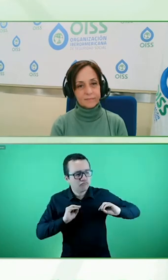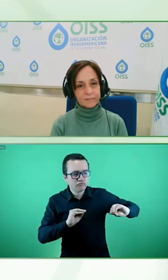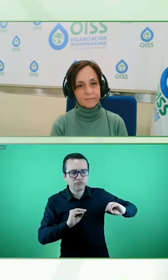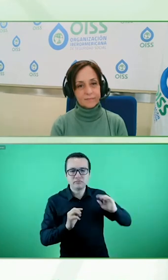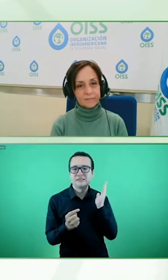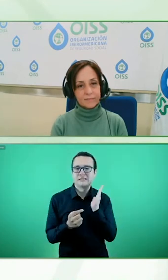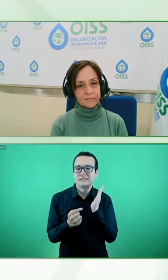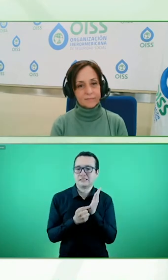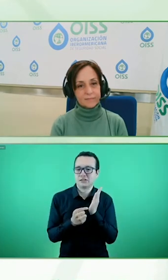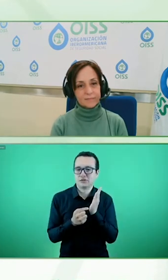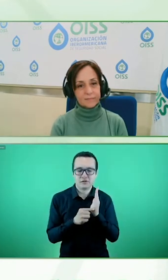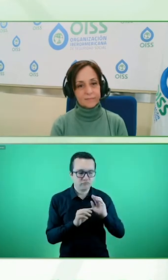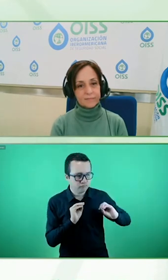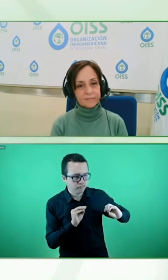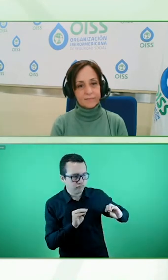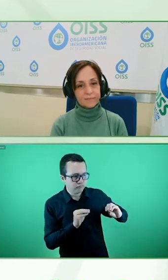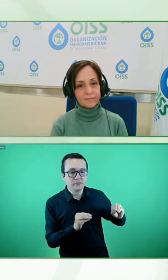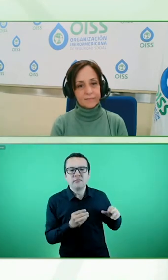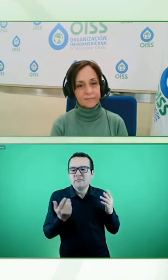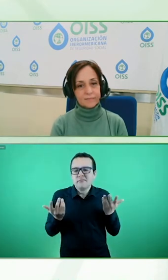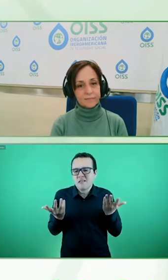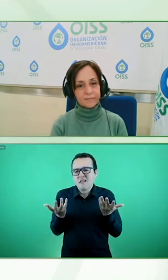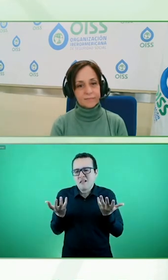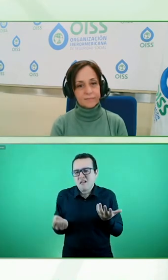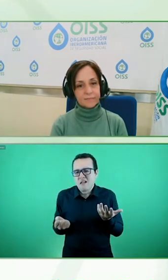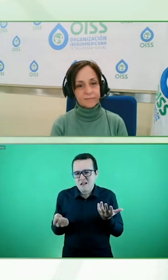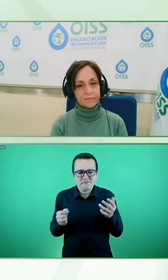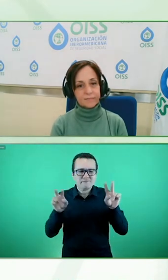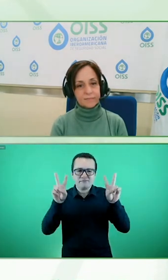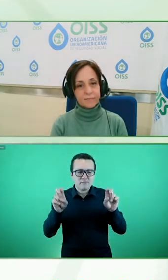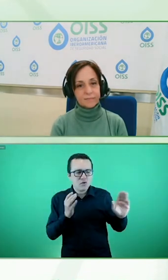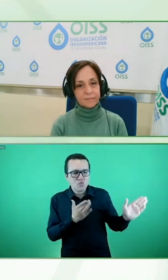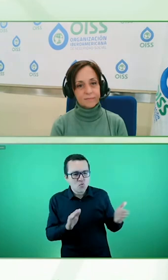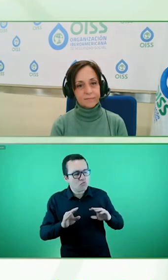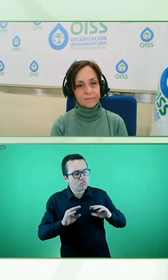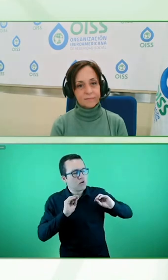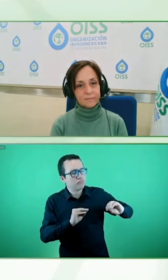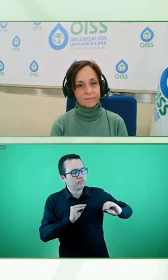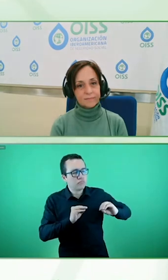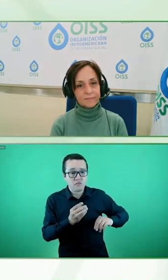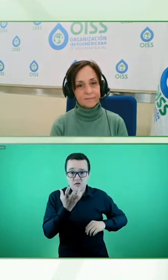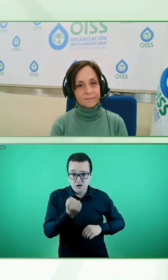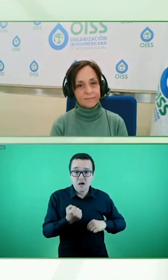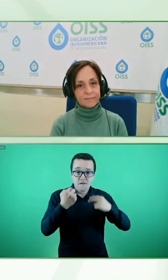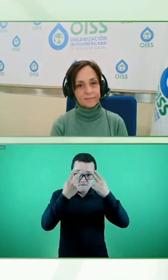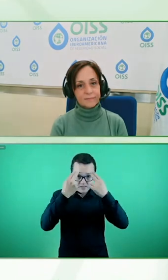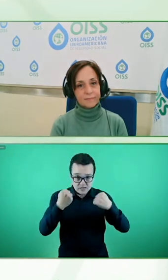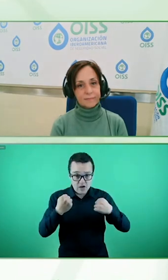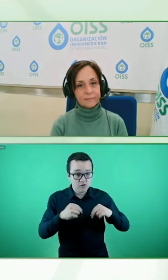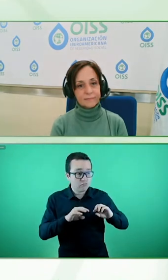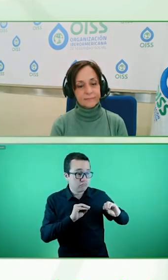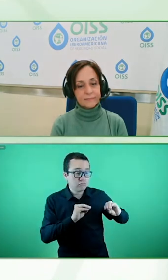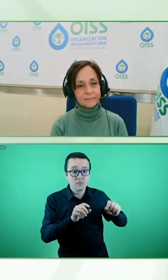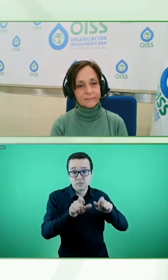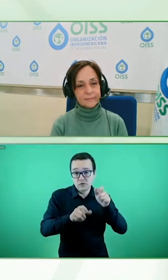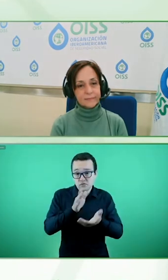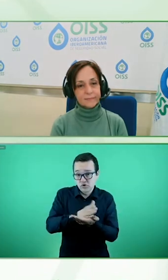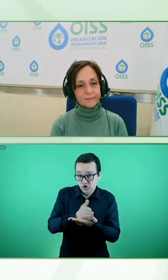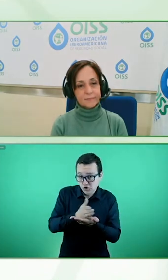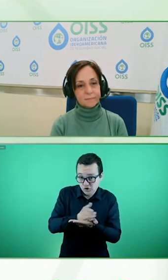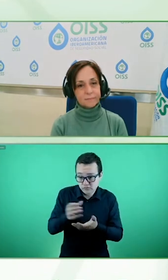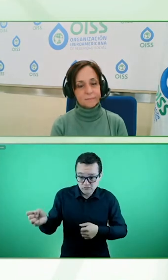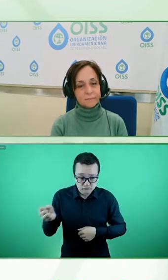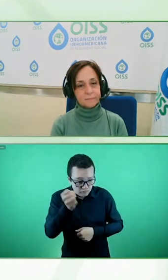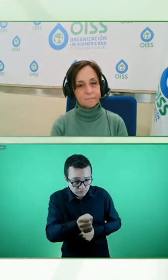cursos donde tenemos a personas ciegas personas que necesitan intérpretes y en este caso tuvimos